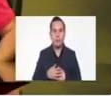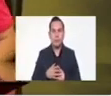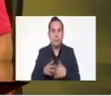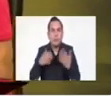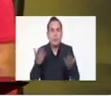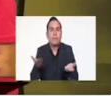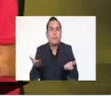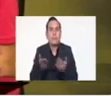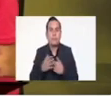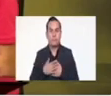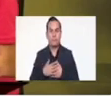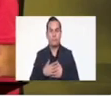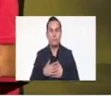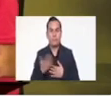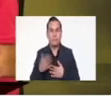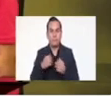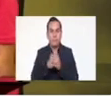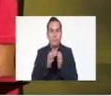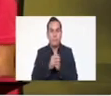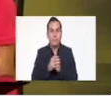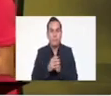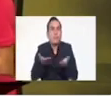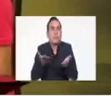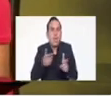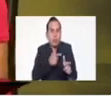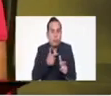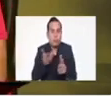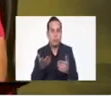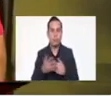¿Qué vamos a hacer? Si cometió un delito, no nos queda hacer otra más.